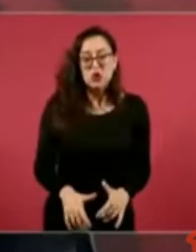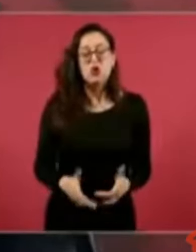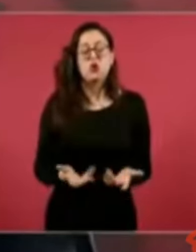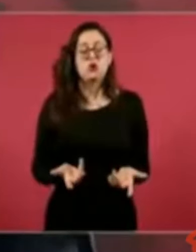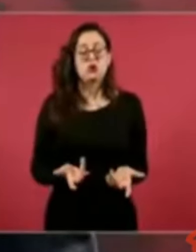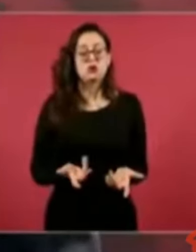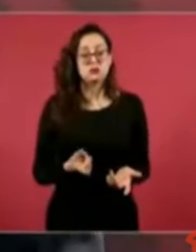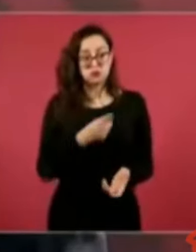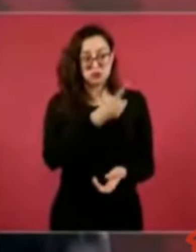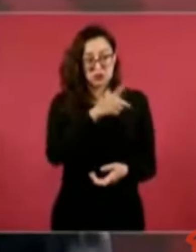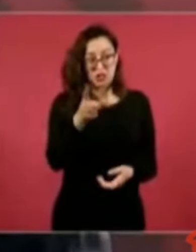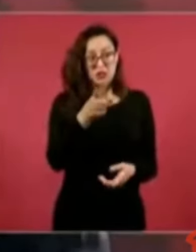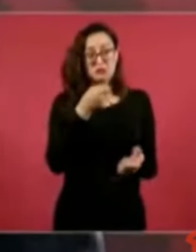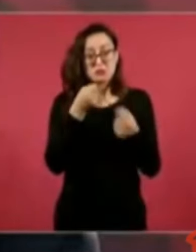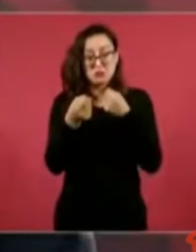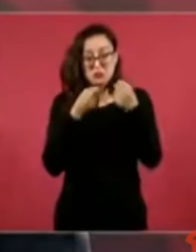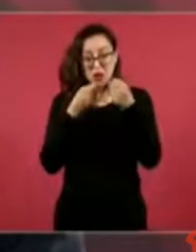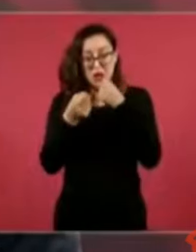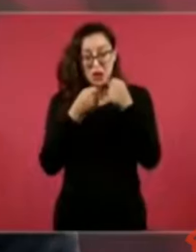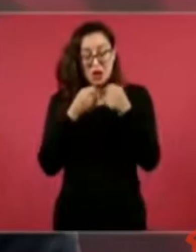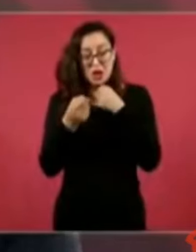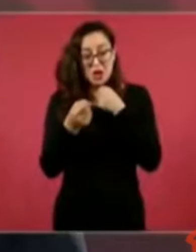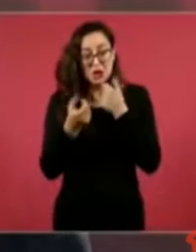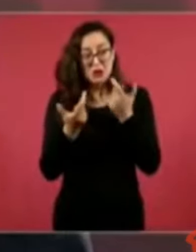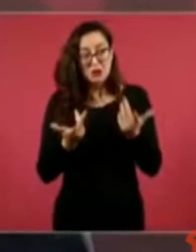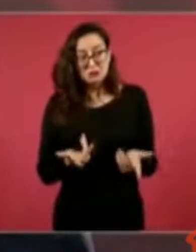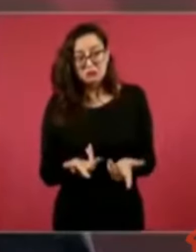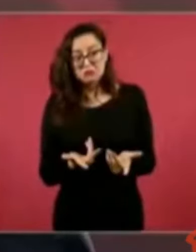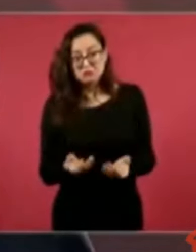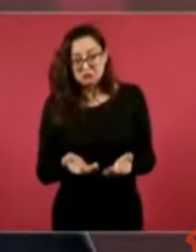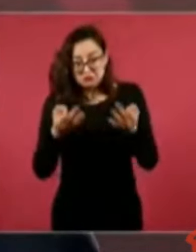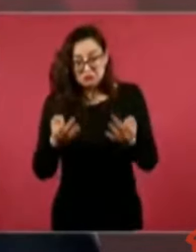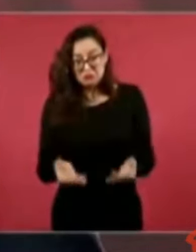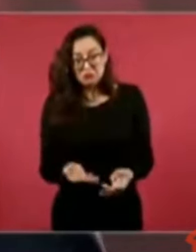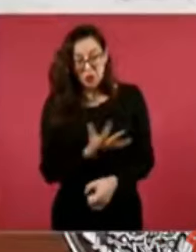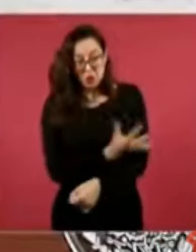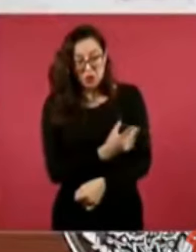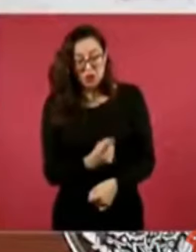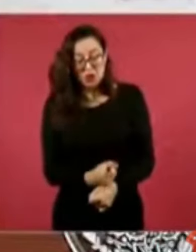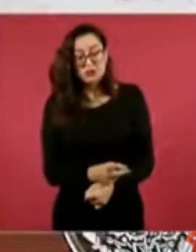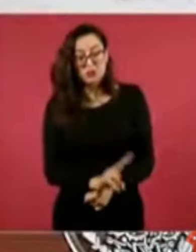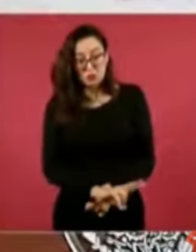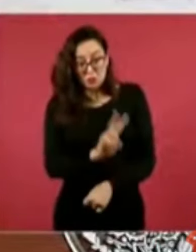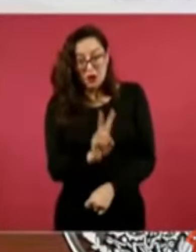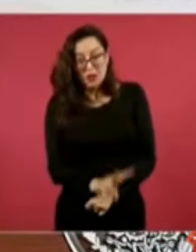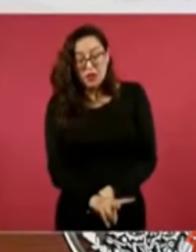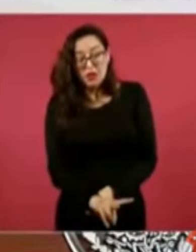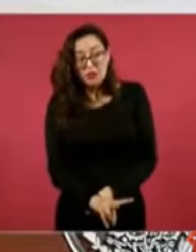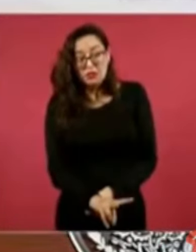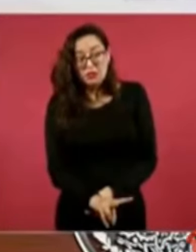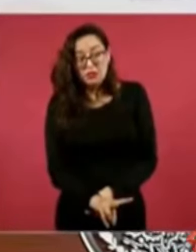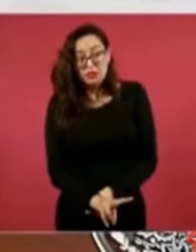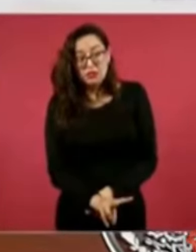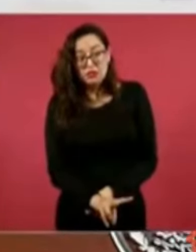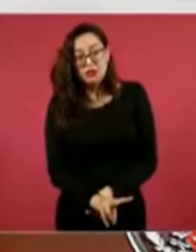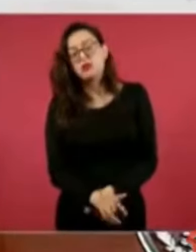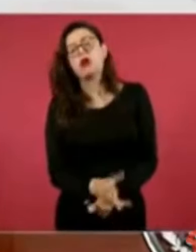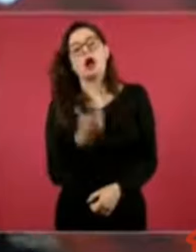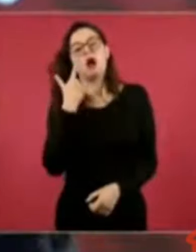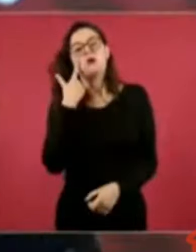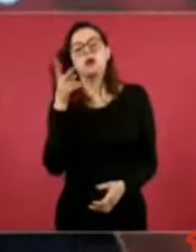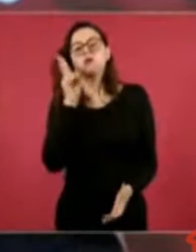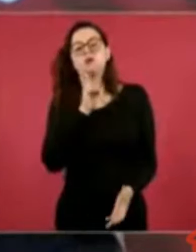si son ustedes gentes honestas, presenten